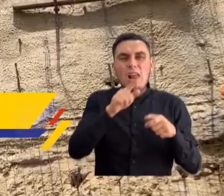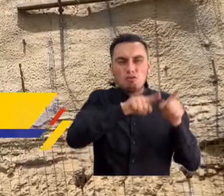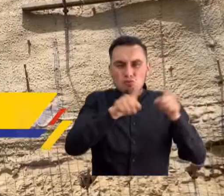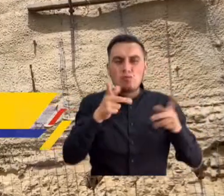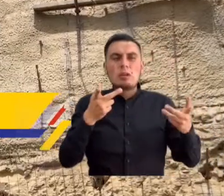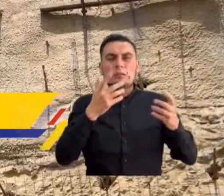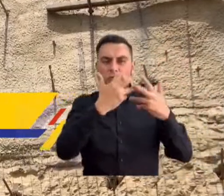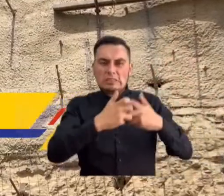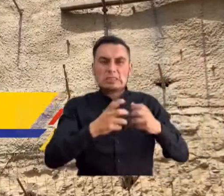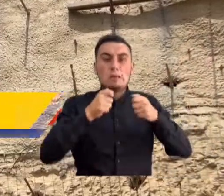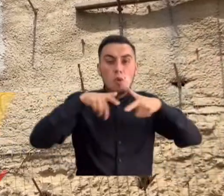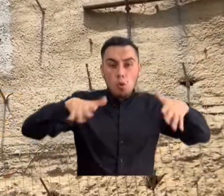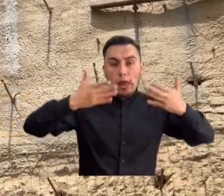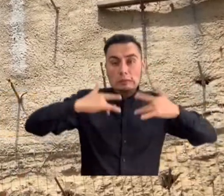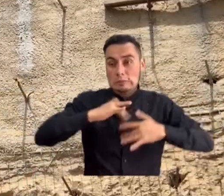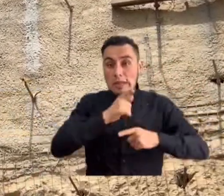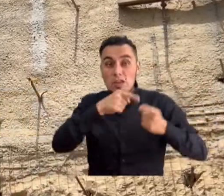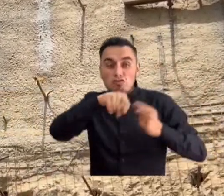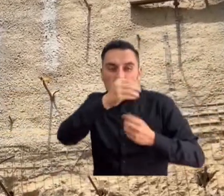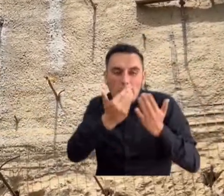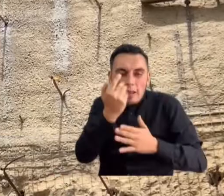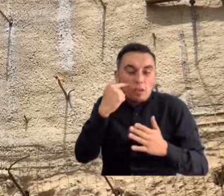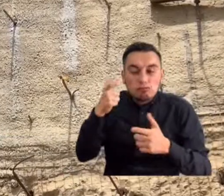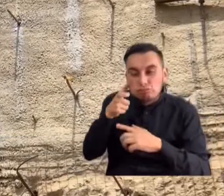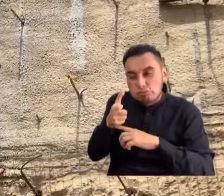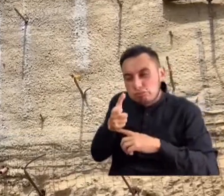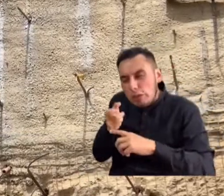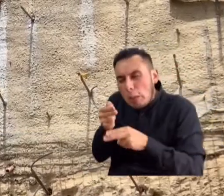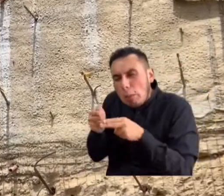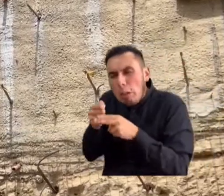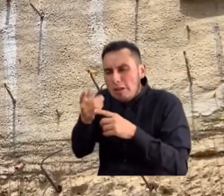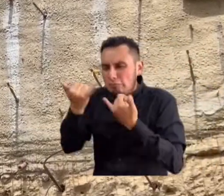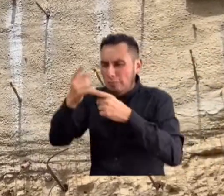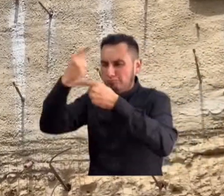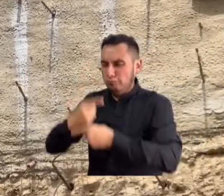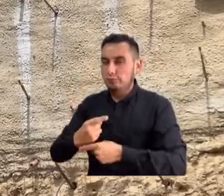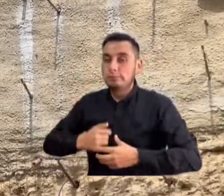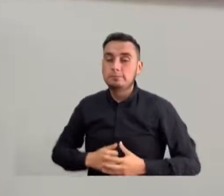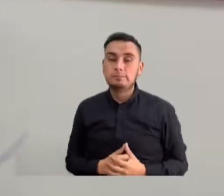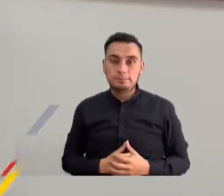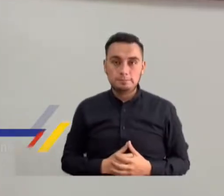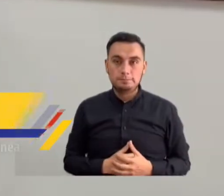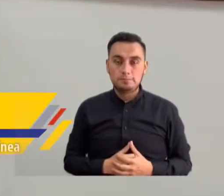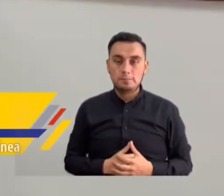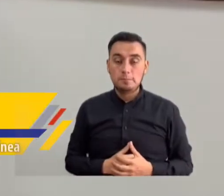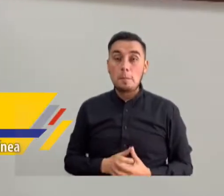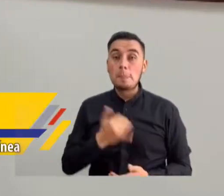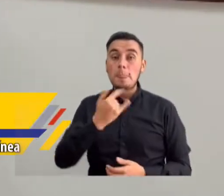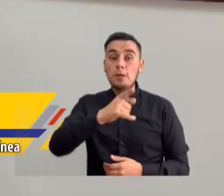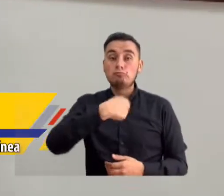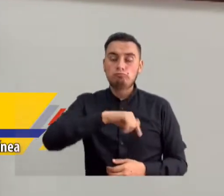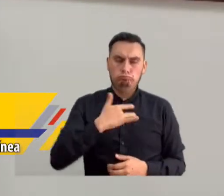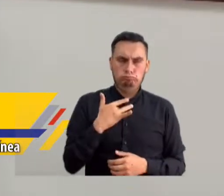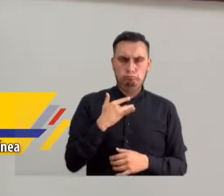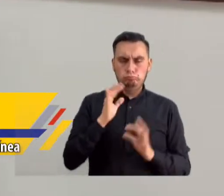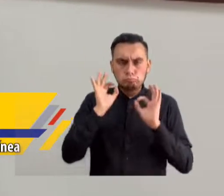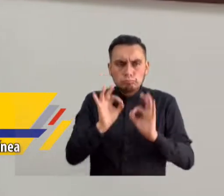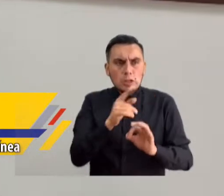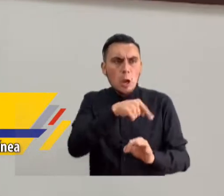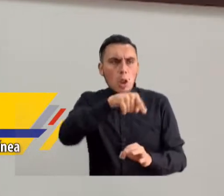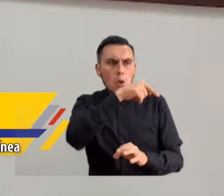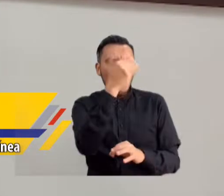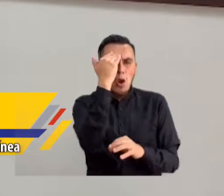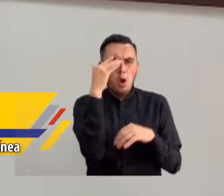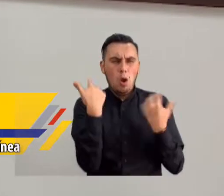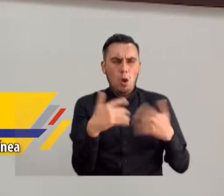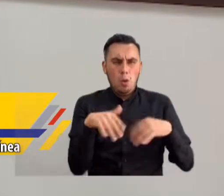de entidades públicas y privadas y a la comunidad, la obra está a punto de hacerse realidad. Encontrando con absoluta satisfacción